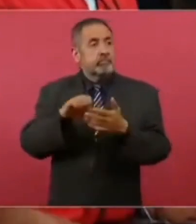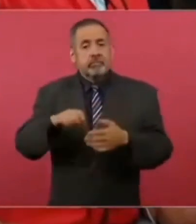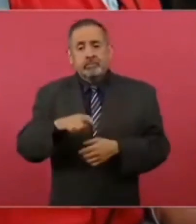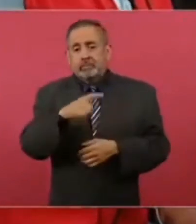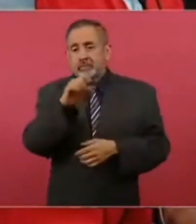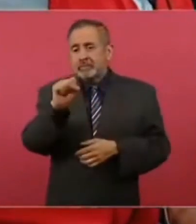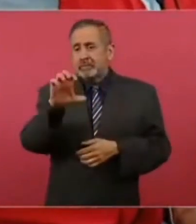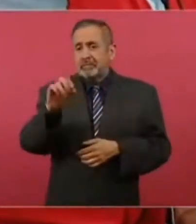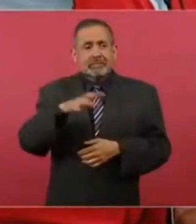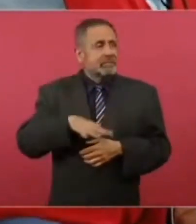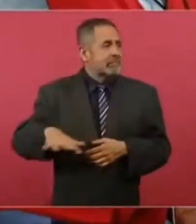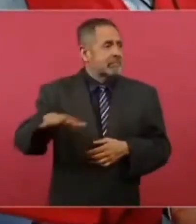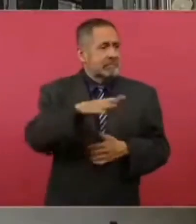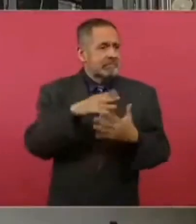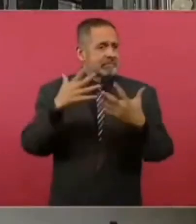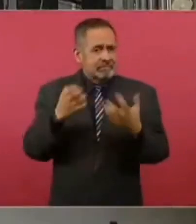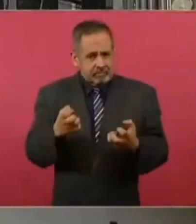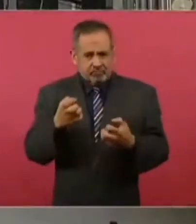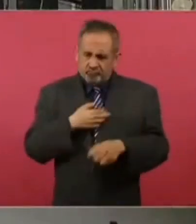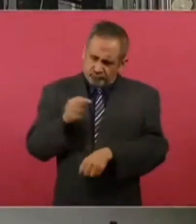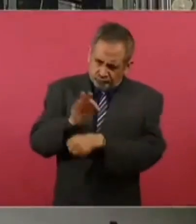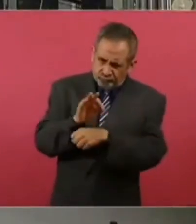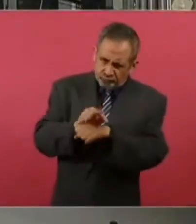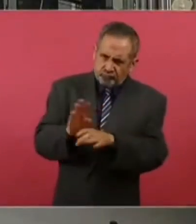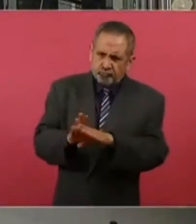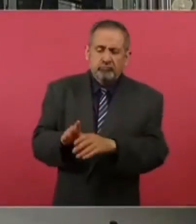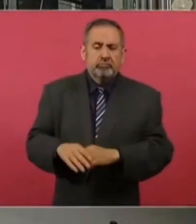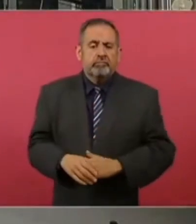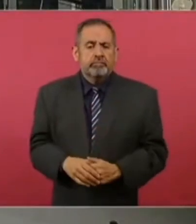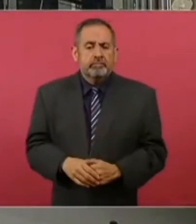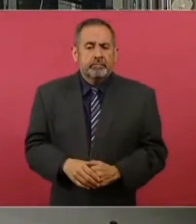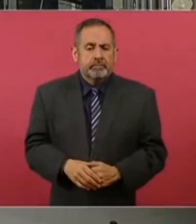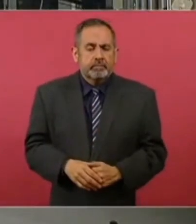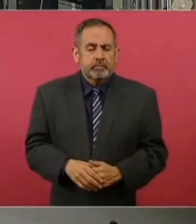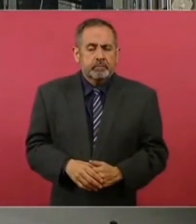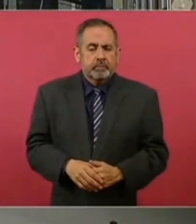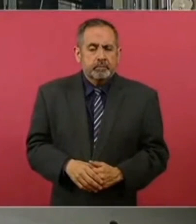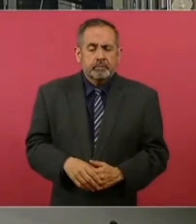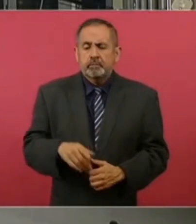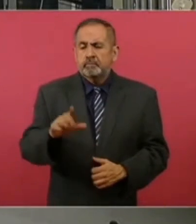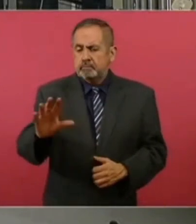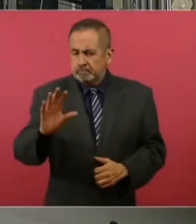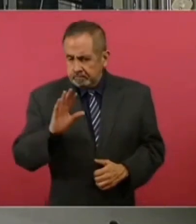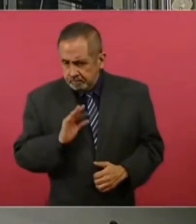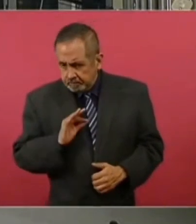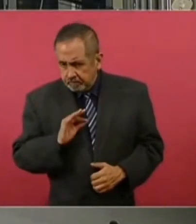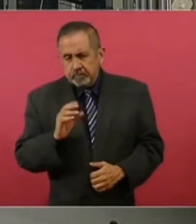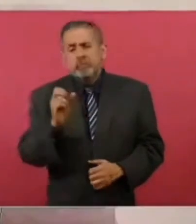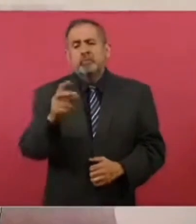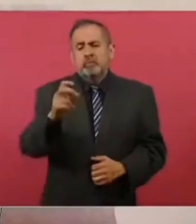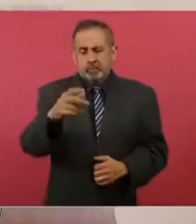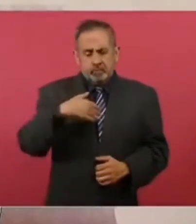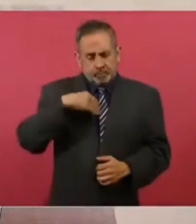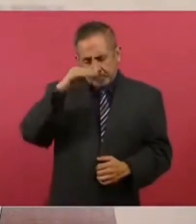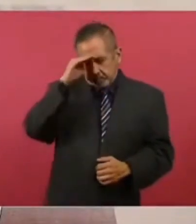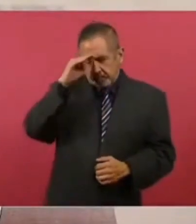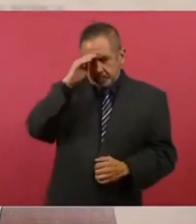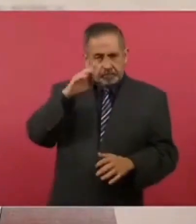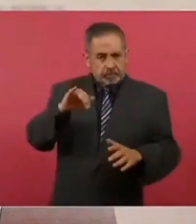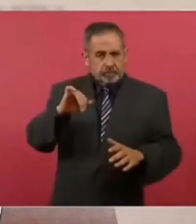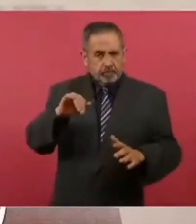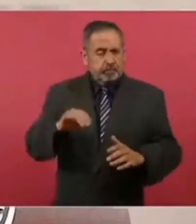a varias regiones, señor. Tomamos en cuenta la demanda. Siempre